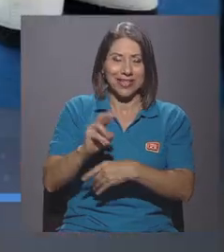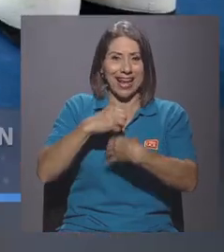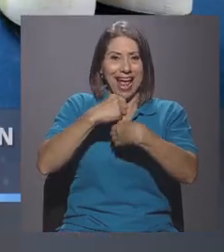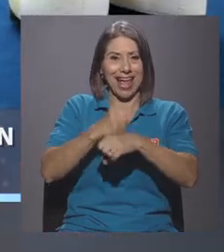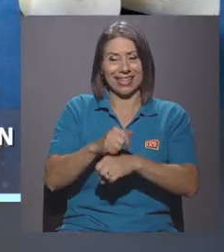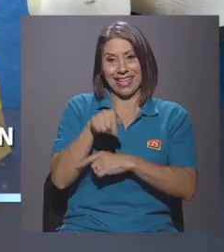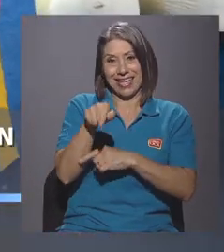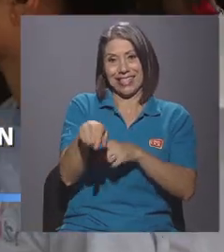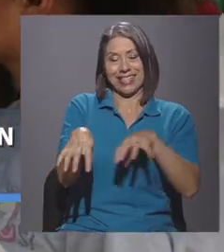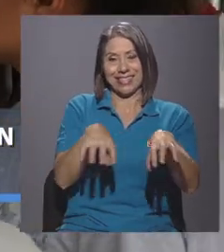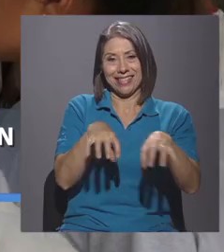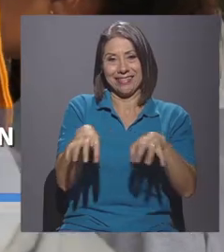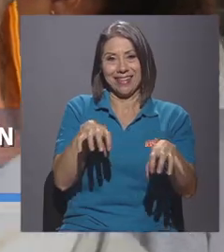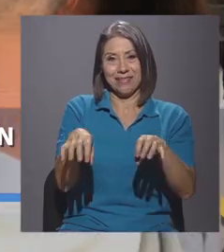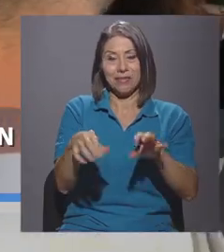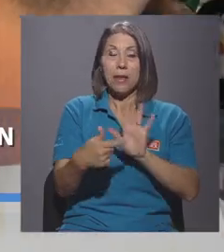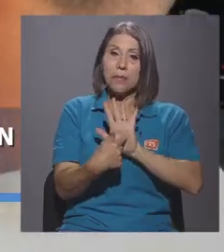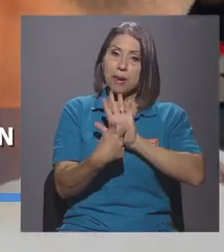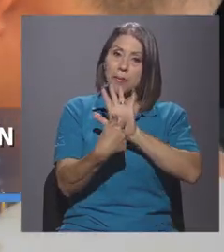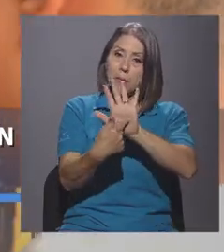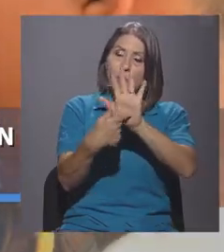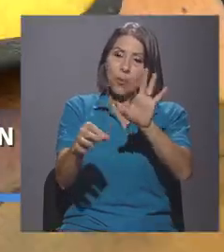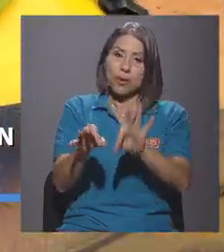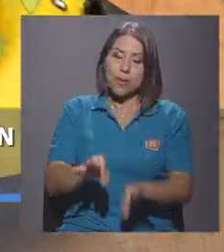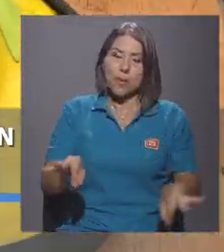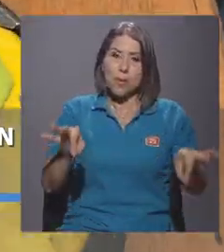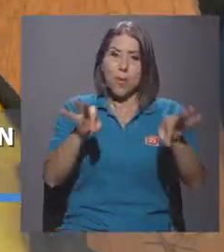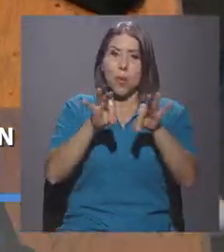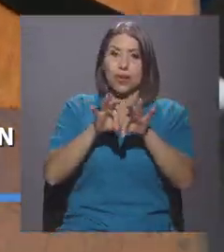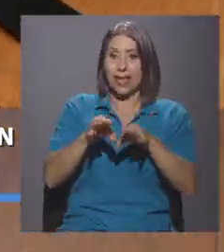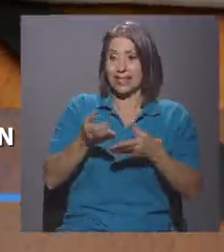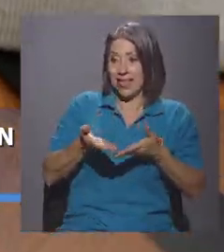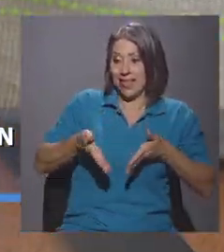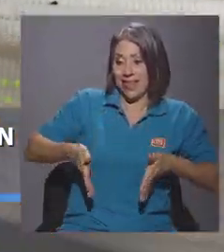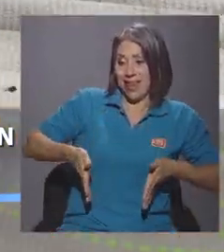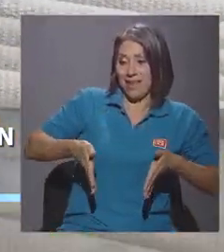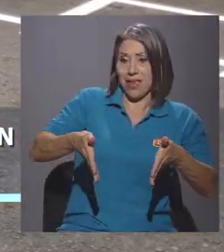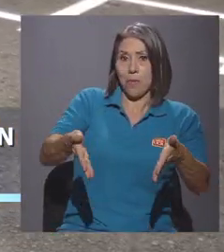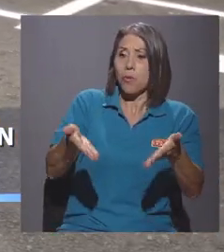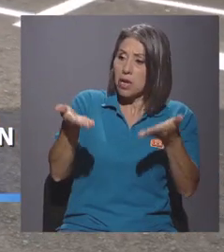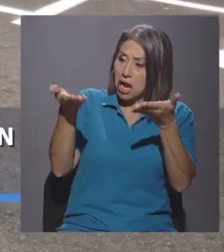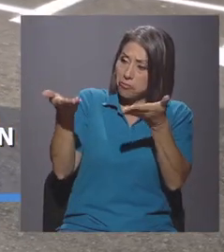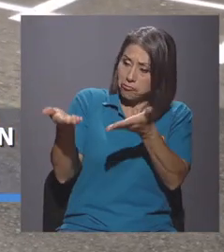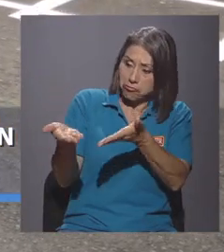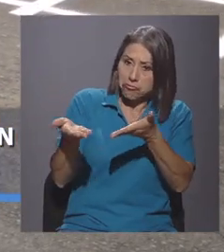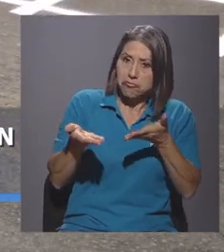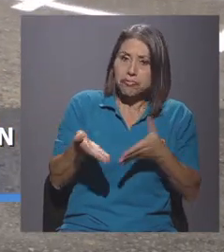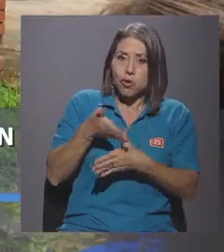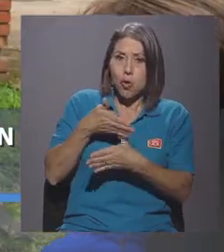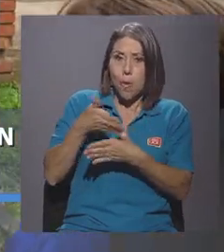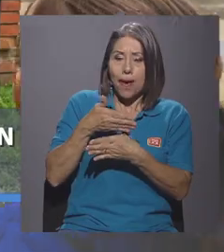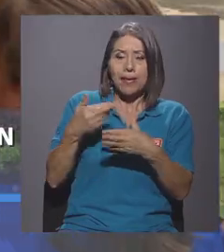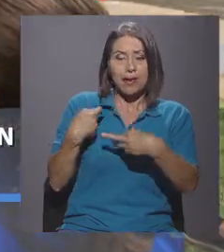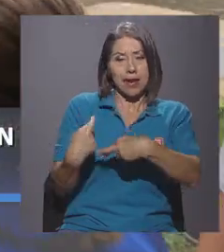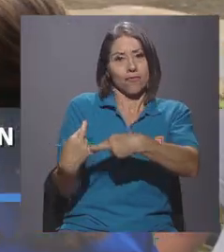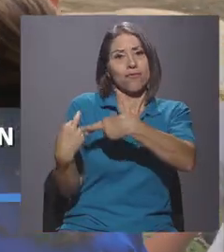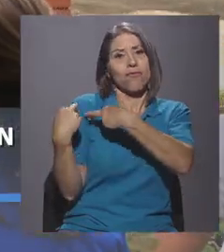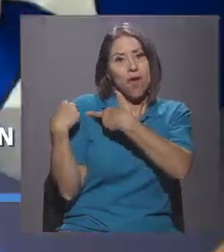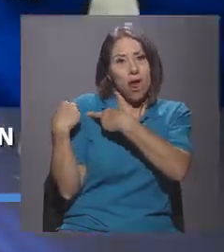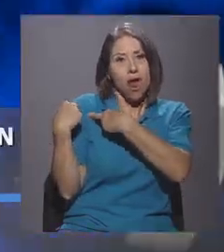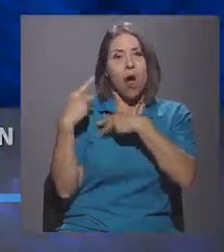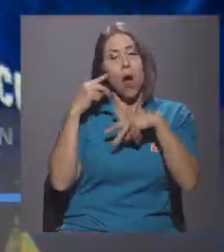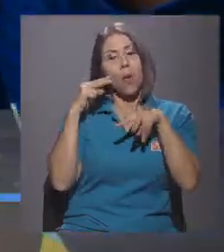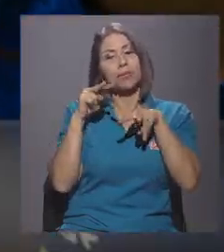este espacio para mostrar la importancia de compartir la vía pública de una manera responsable, observando